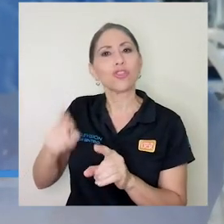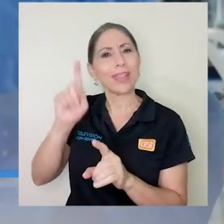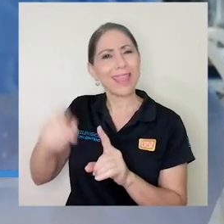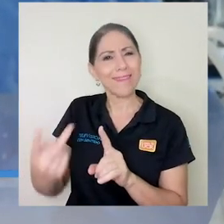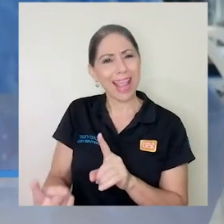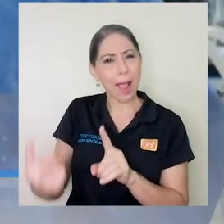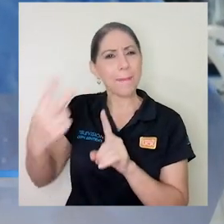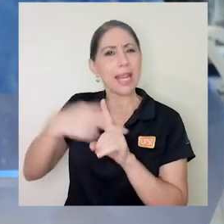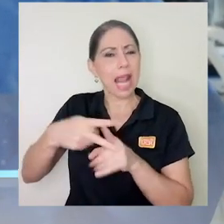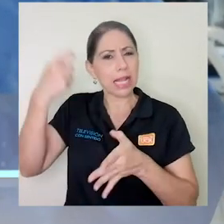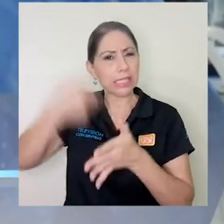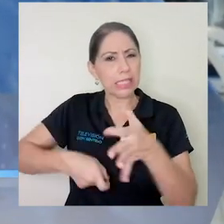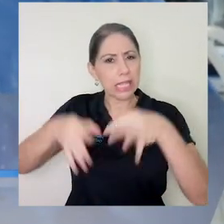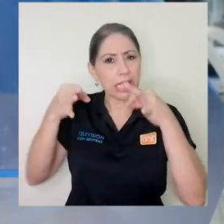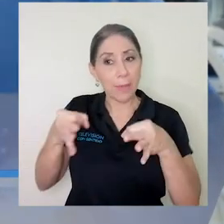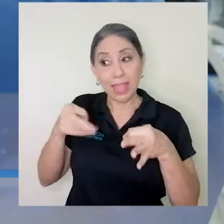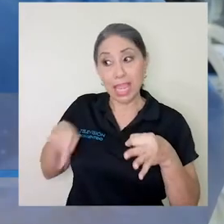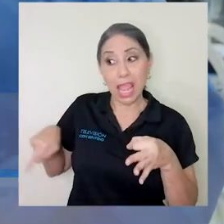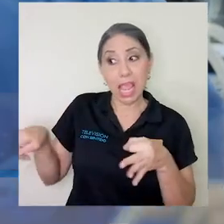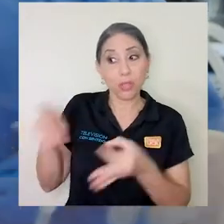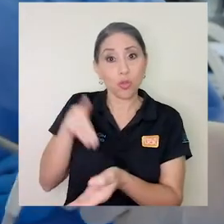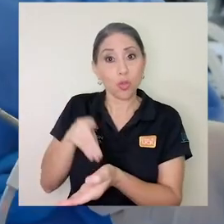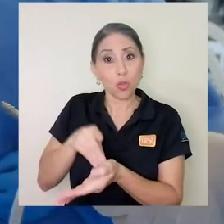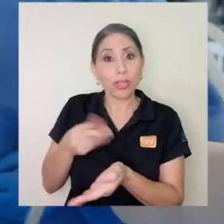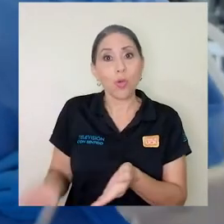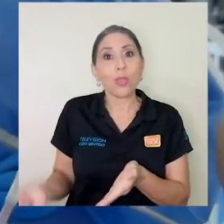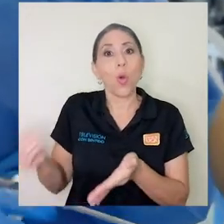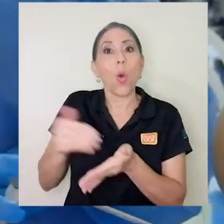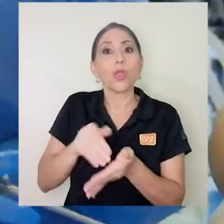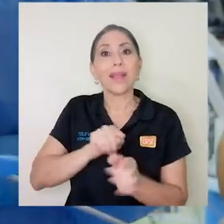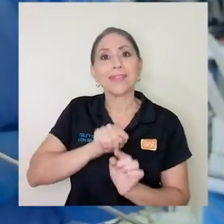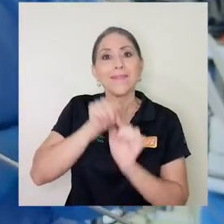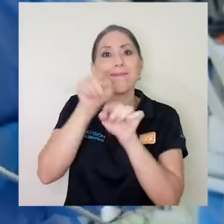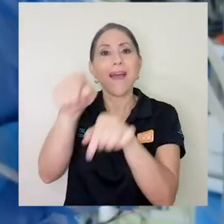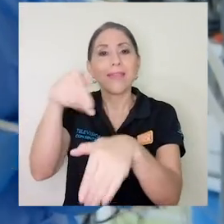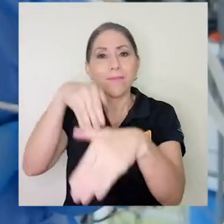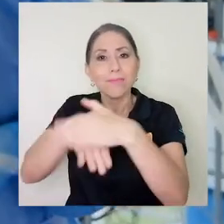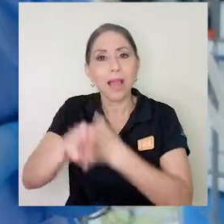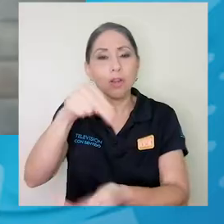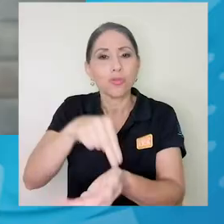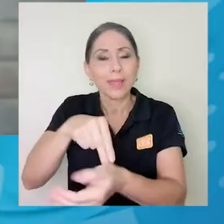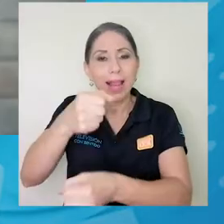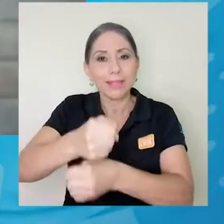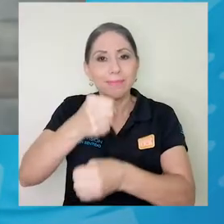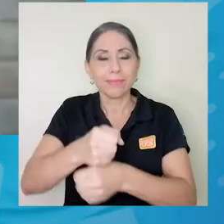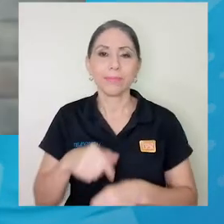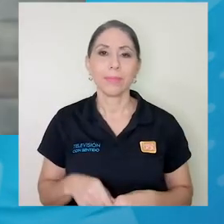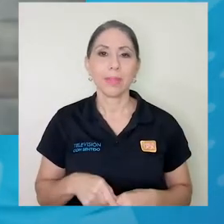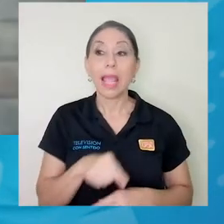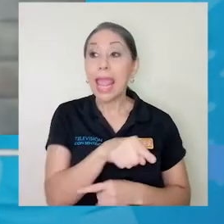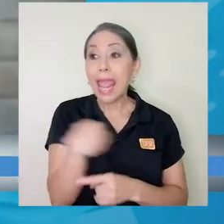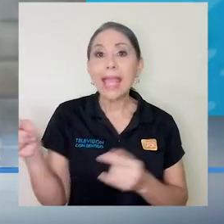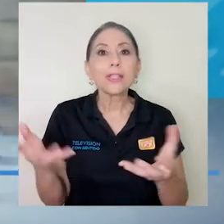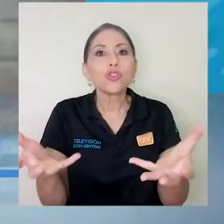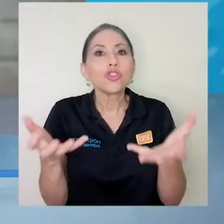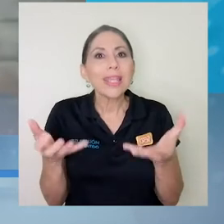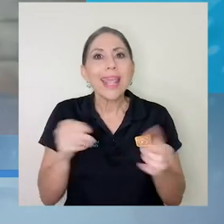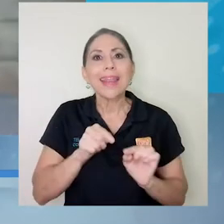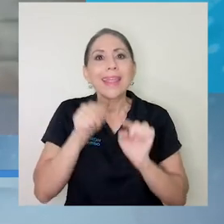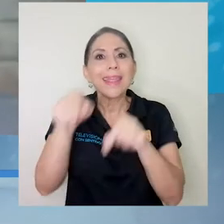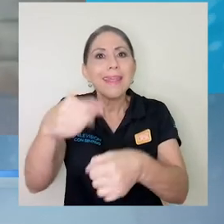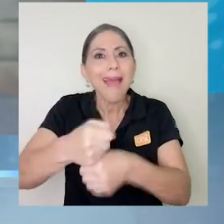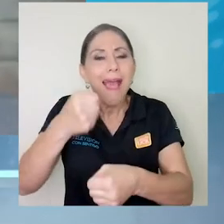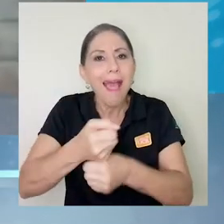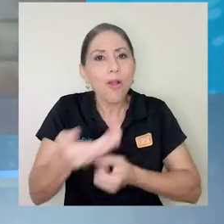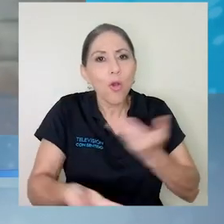aplicar estrictamente los internos cuando se incorporen nuevamente a los hospitales. Ellos quieren estar colaborando,